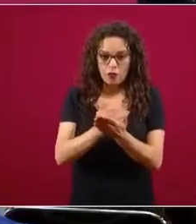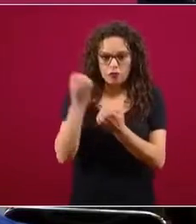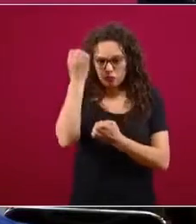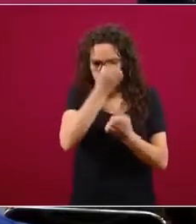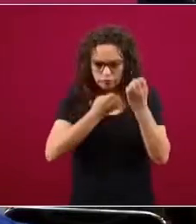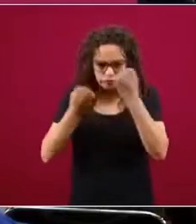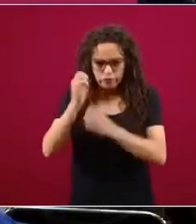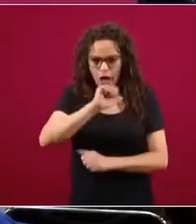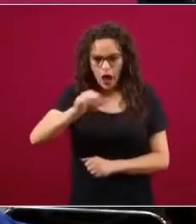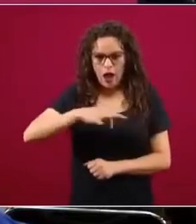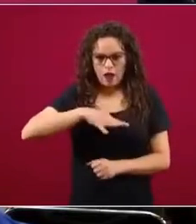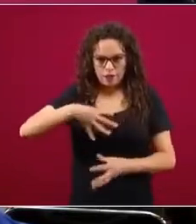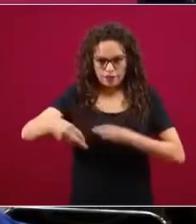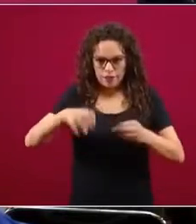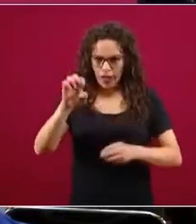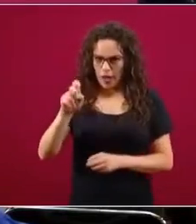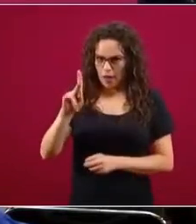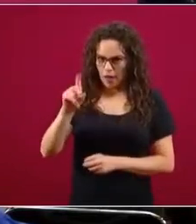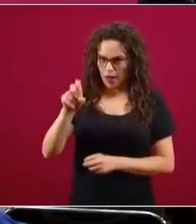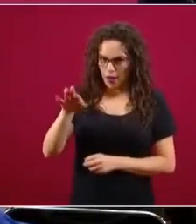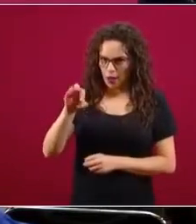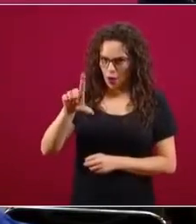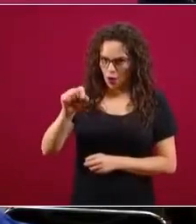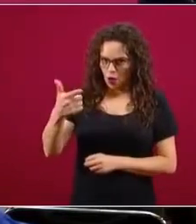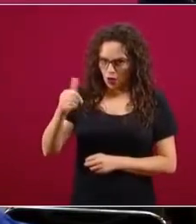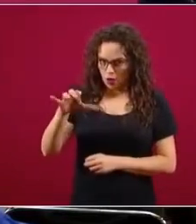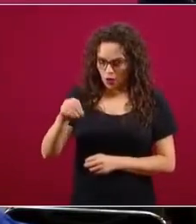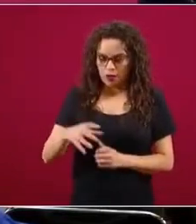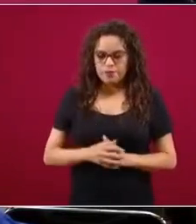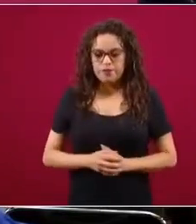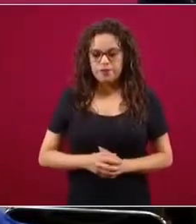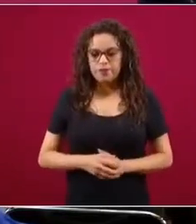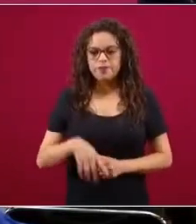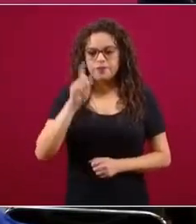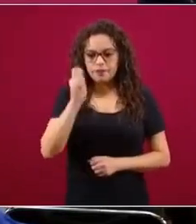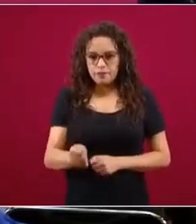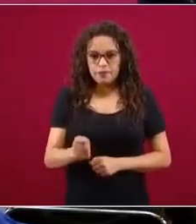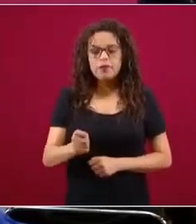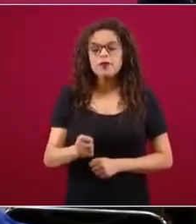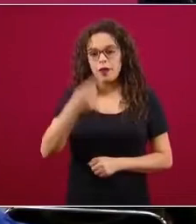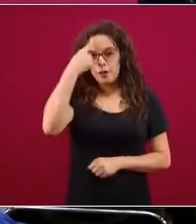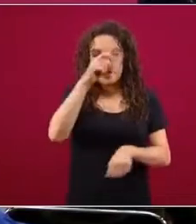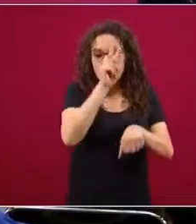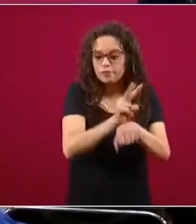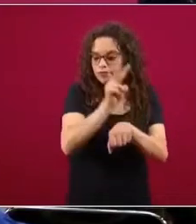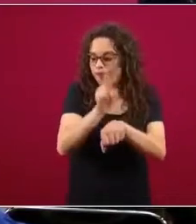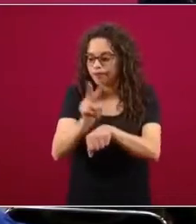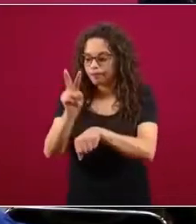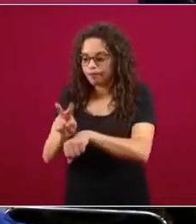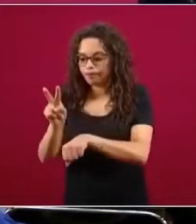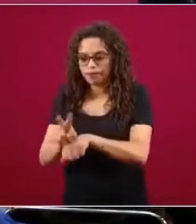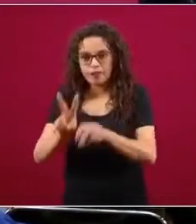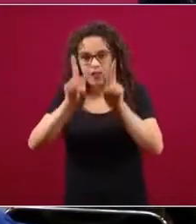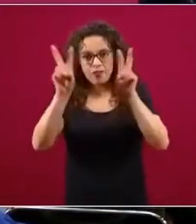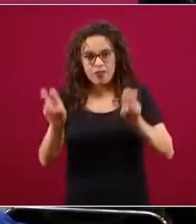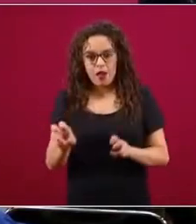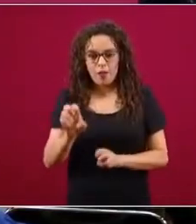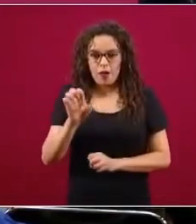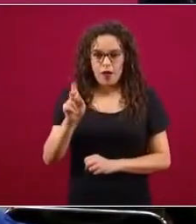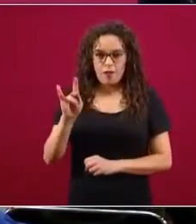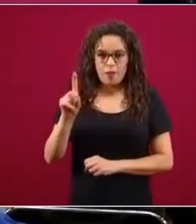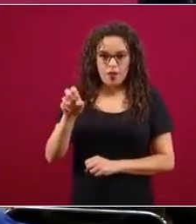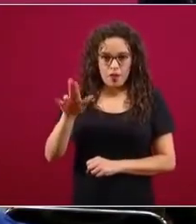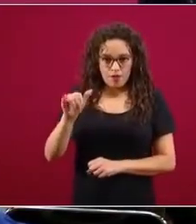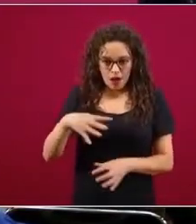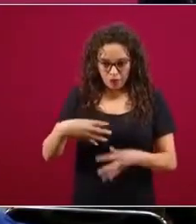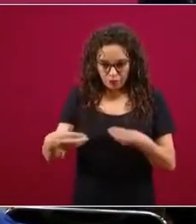del estudio epidemiológico, que son datos que se recolectan para la vigilancia epidemiológica, pero también tenemos que saber que muchas